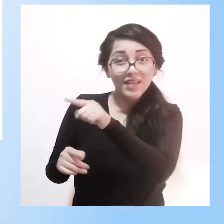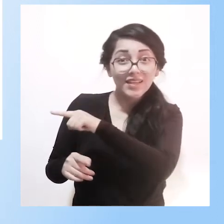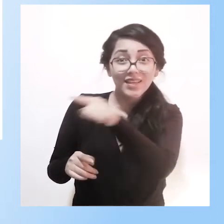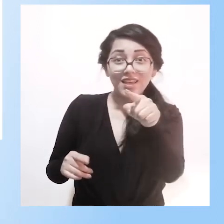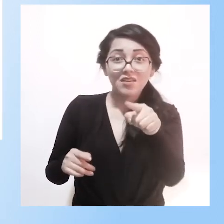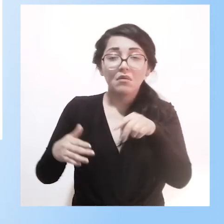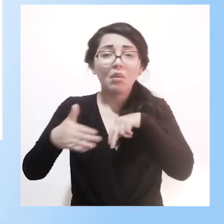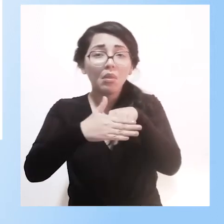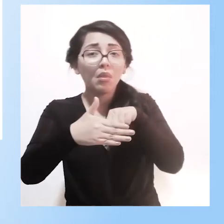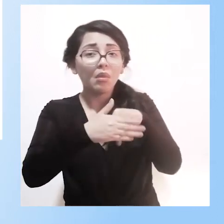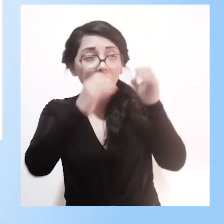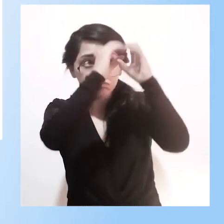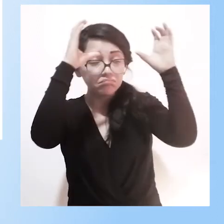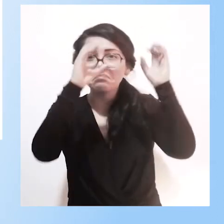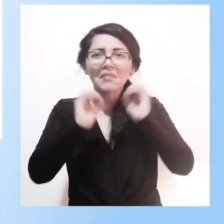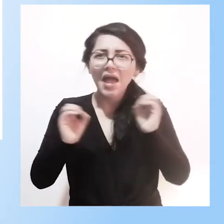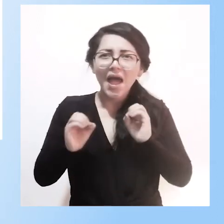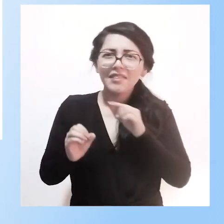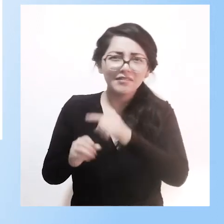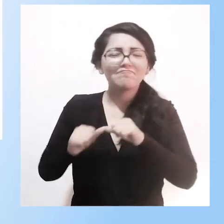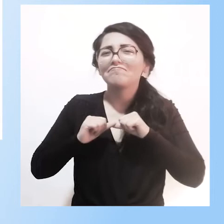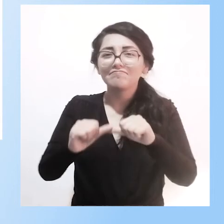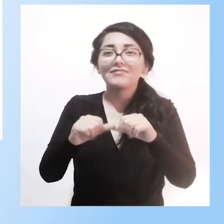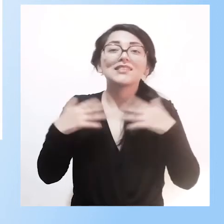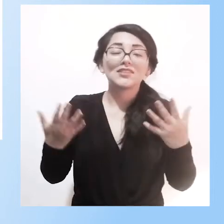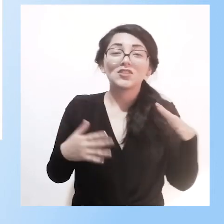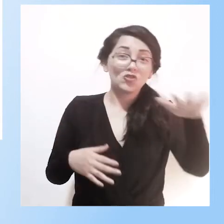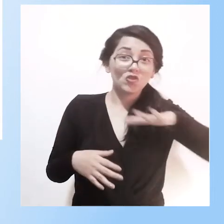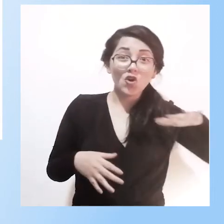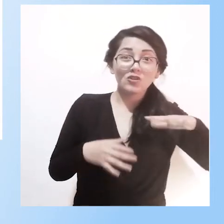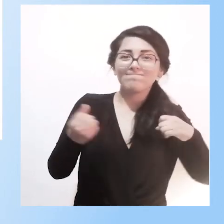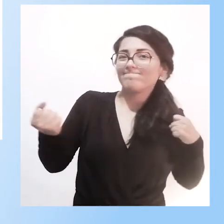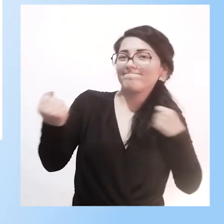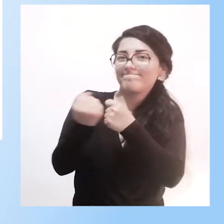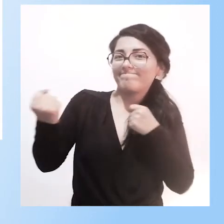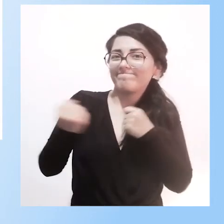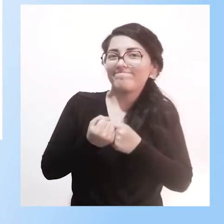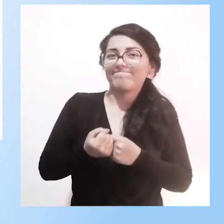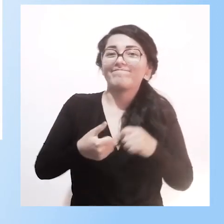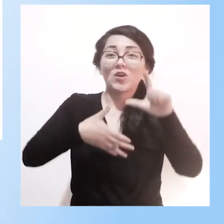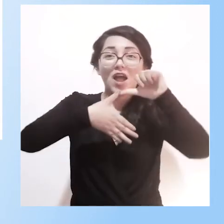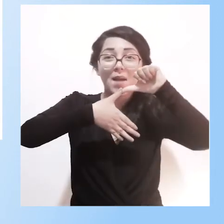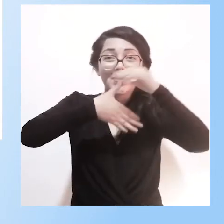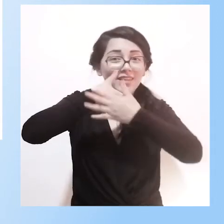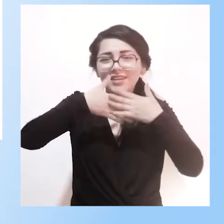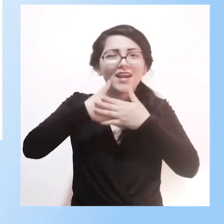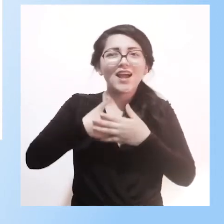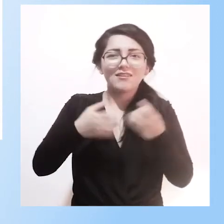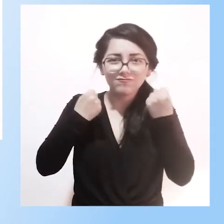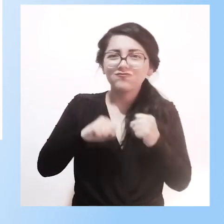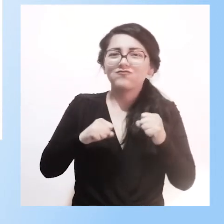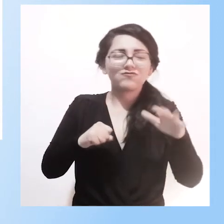límites en sus sueños y para eso estamos aquí, para eso estamos, creo que como Latinoamérica y región, de continuar fortaleciendo por